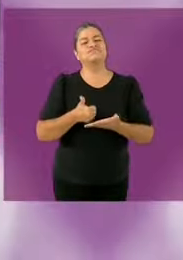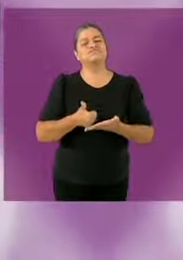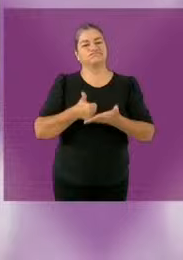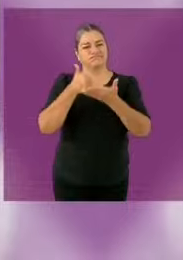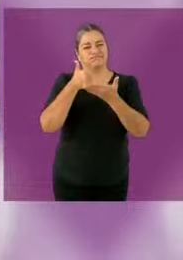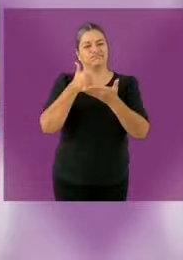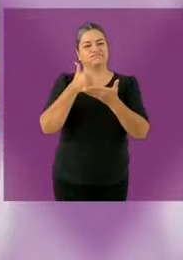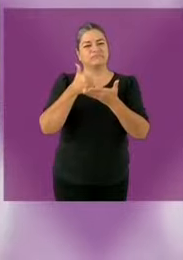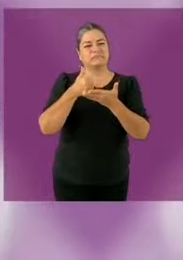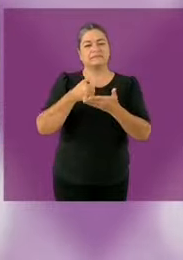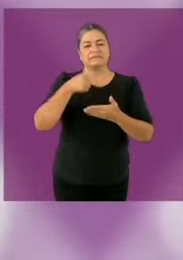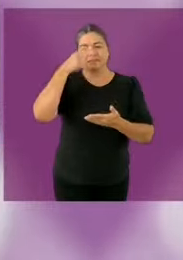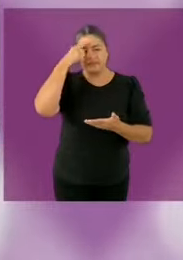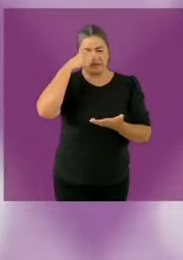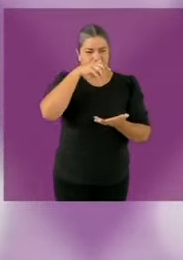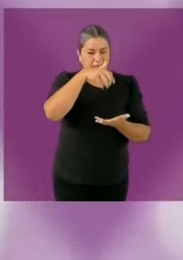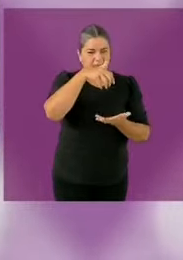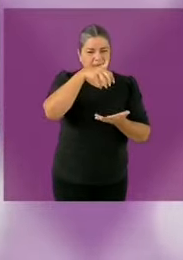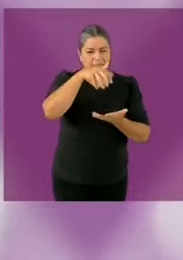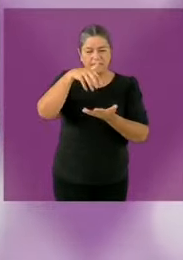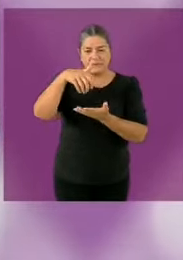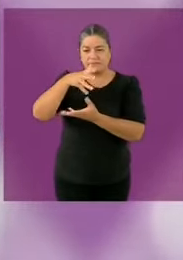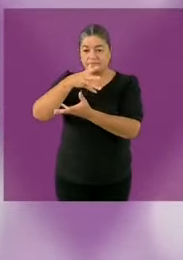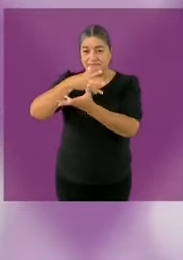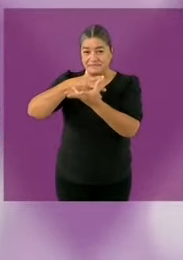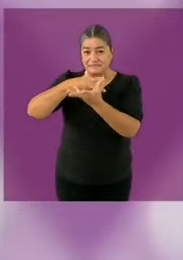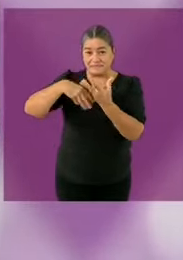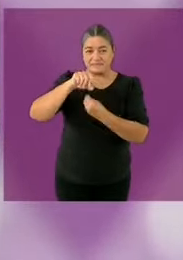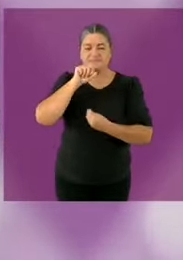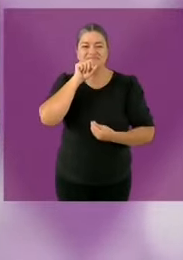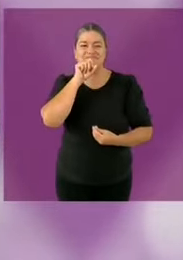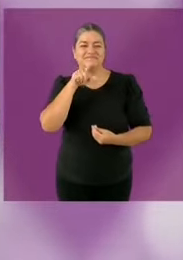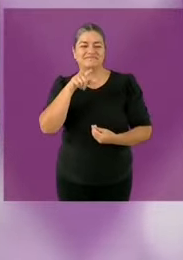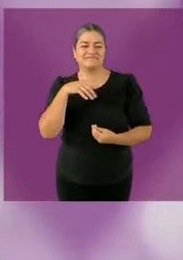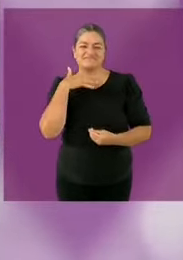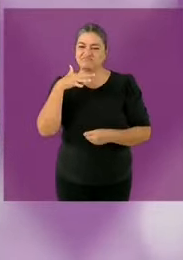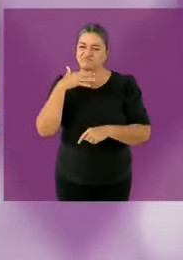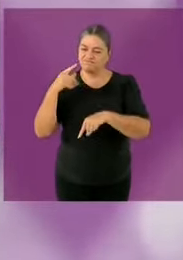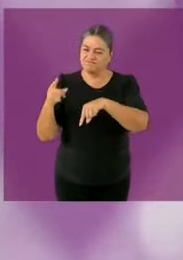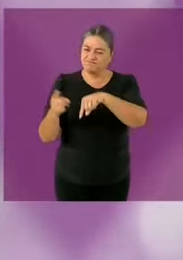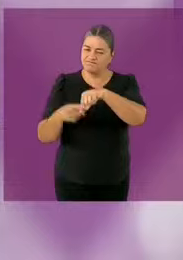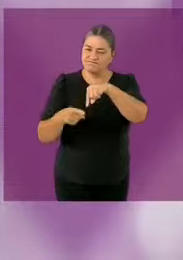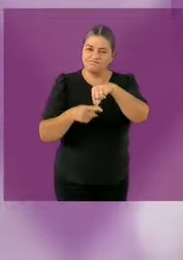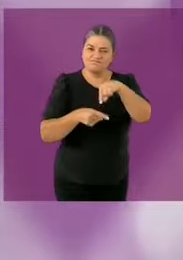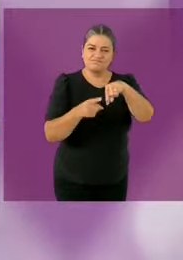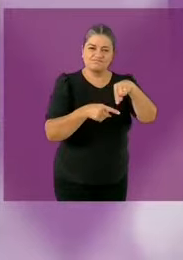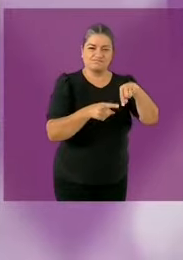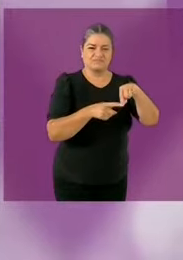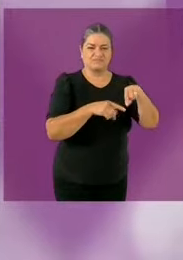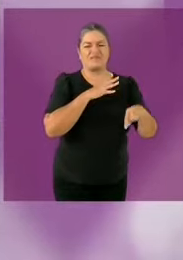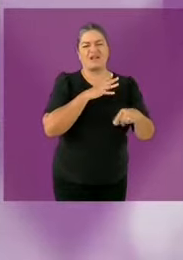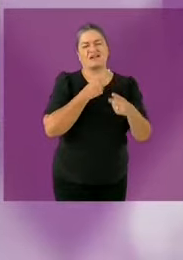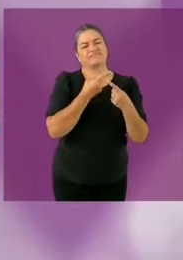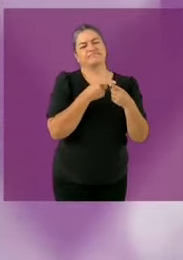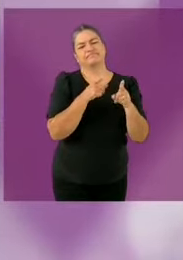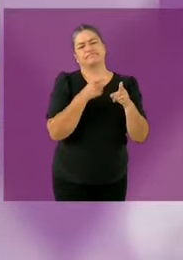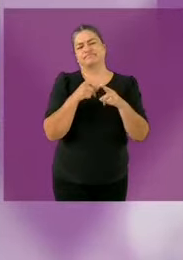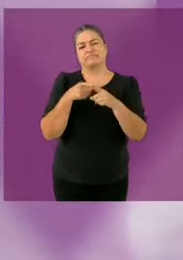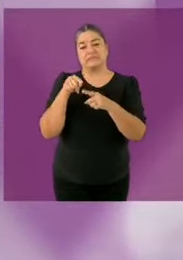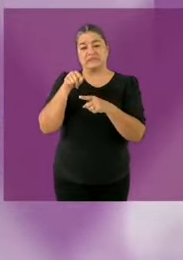también disminuye la corrupción de distinto tipo. Ahora, en este gobierno, ya no hay colusión